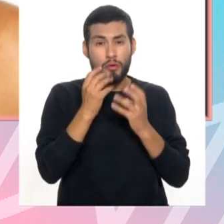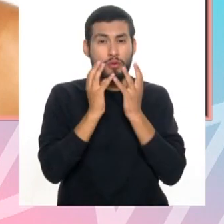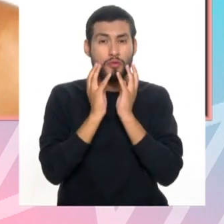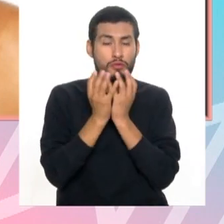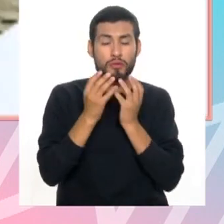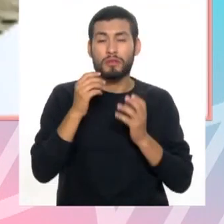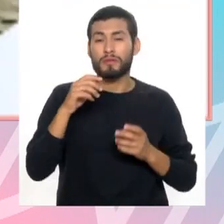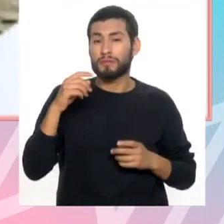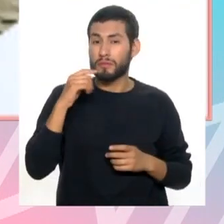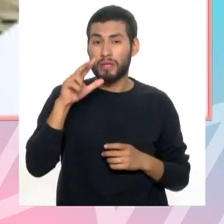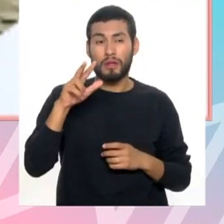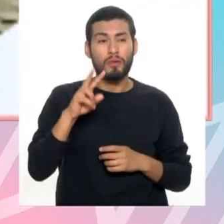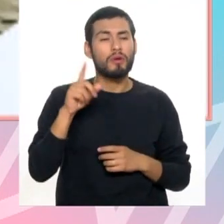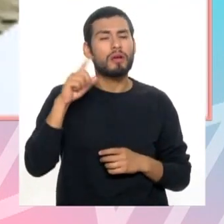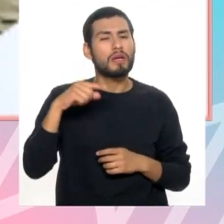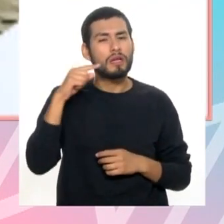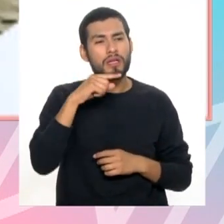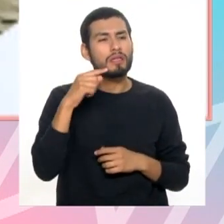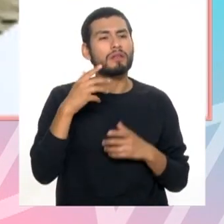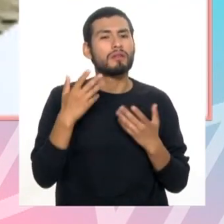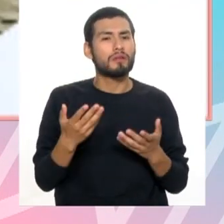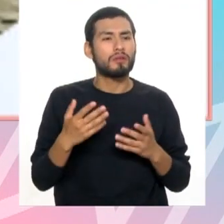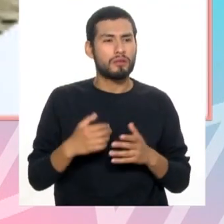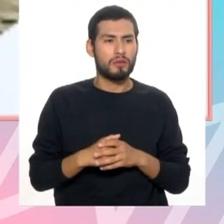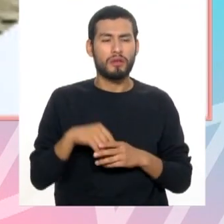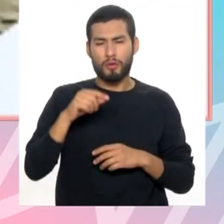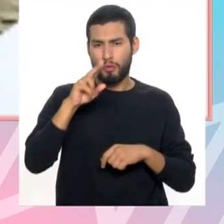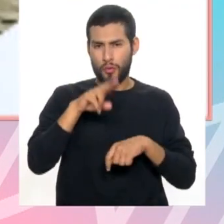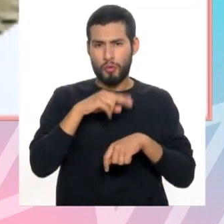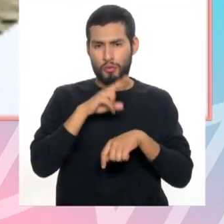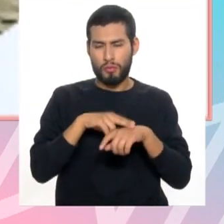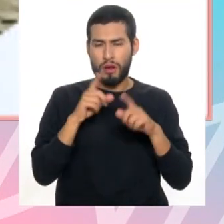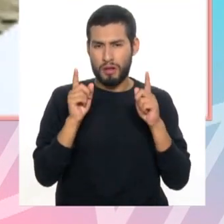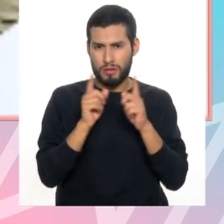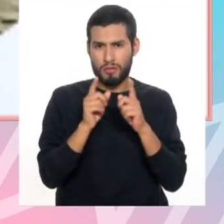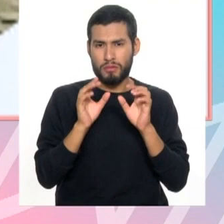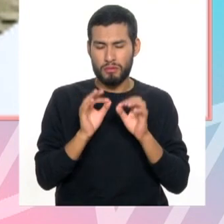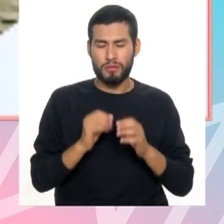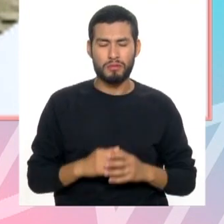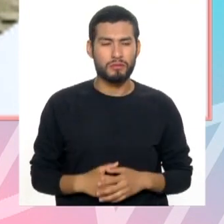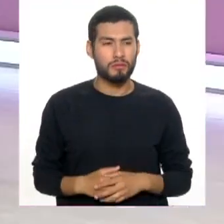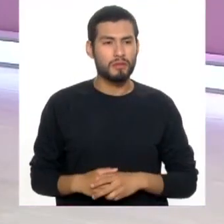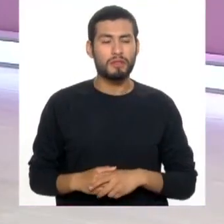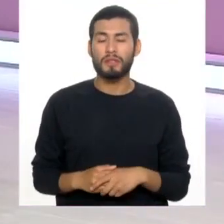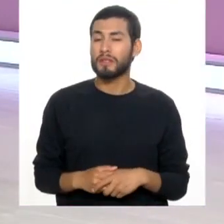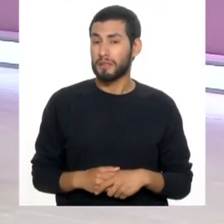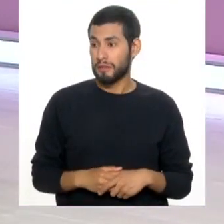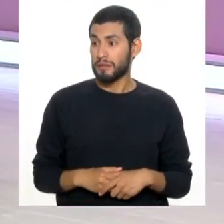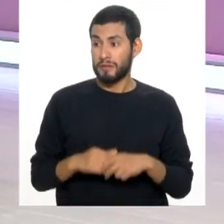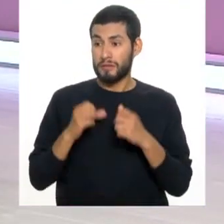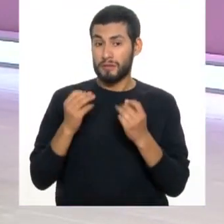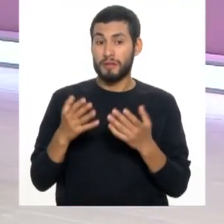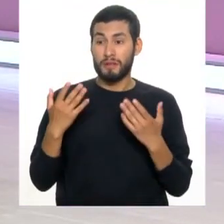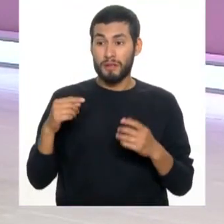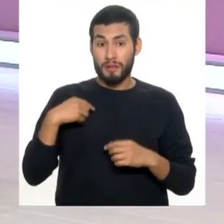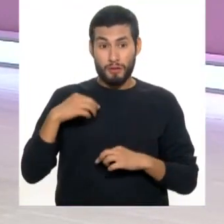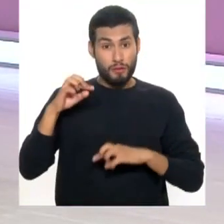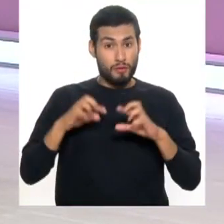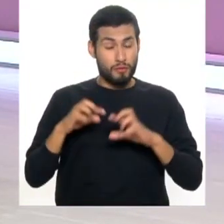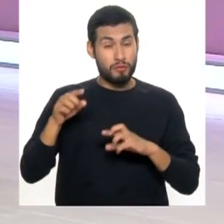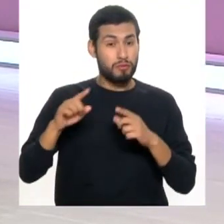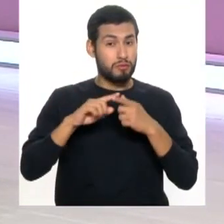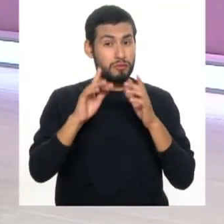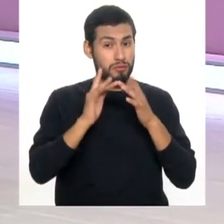sus 32 dientes, recomendamos un cepillo dental de tamaño normal. Ok, doctor Jaime. Bueno, y ya tenemos inquietudes de redes.